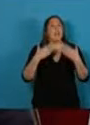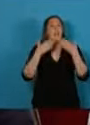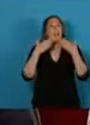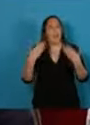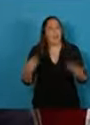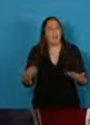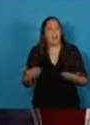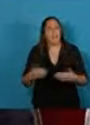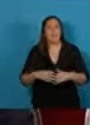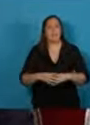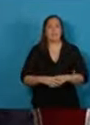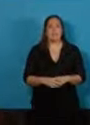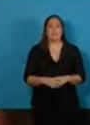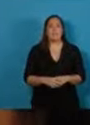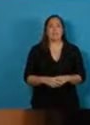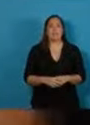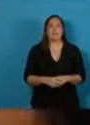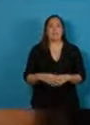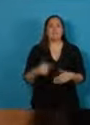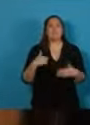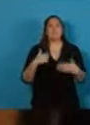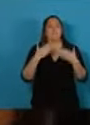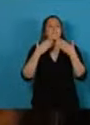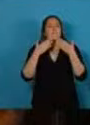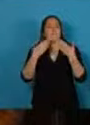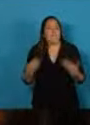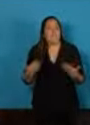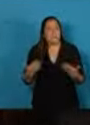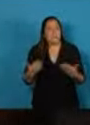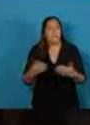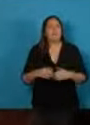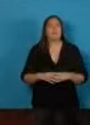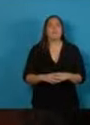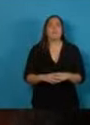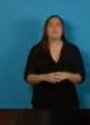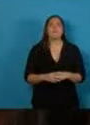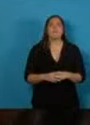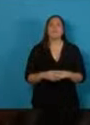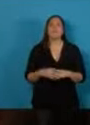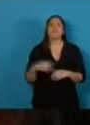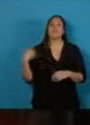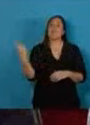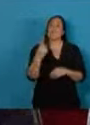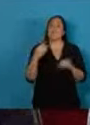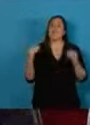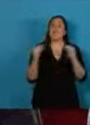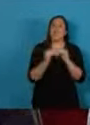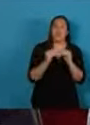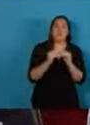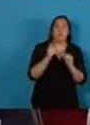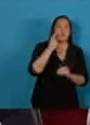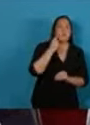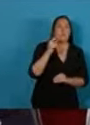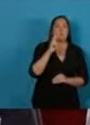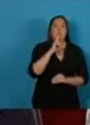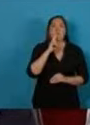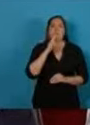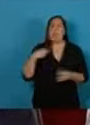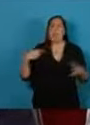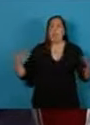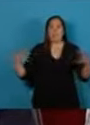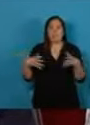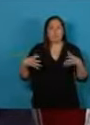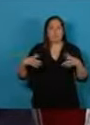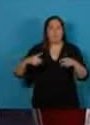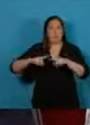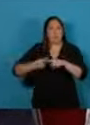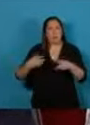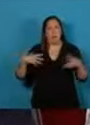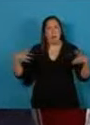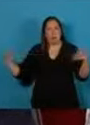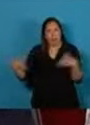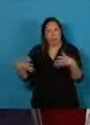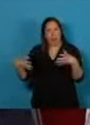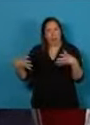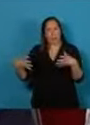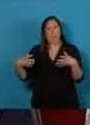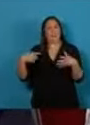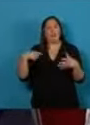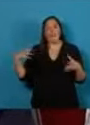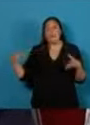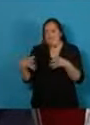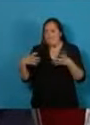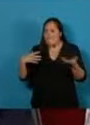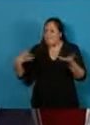quiero agradecer también a mis compañeras y compañeros del espacio político que nos ha llevado a la